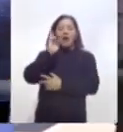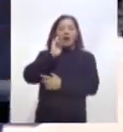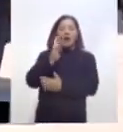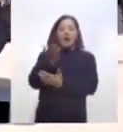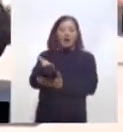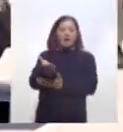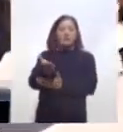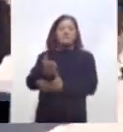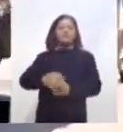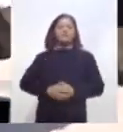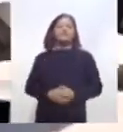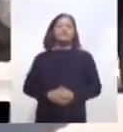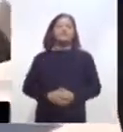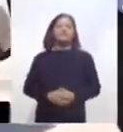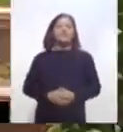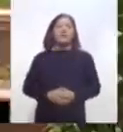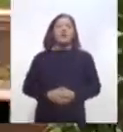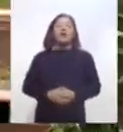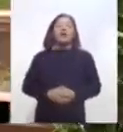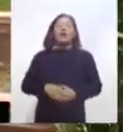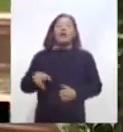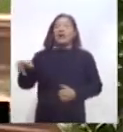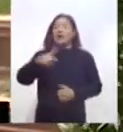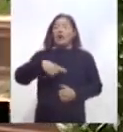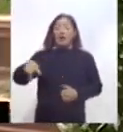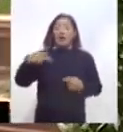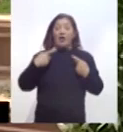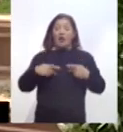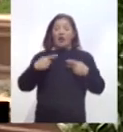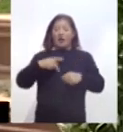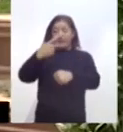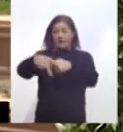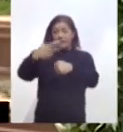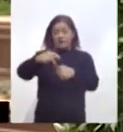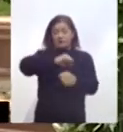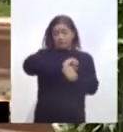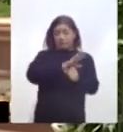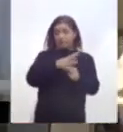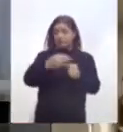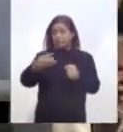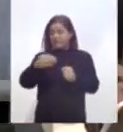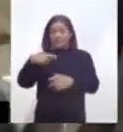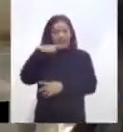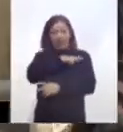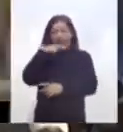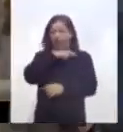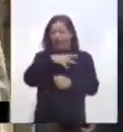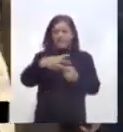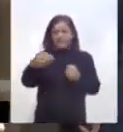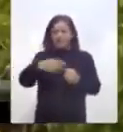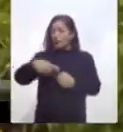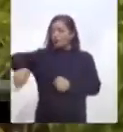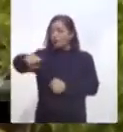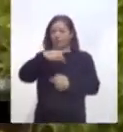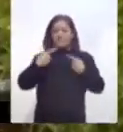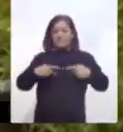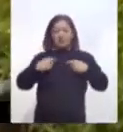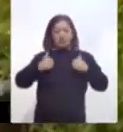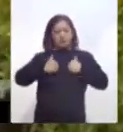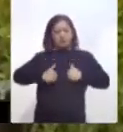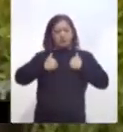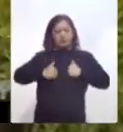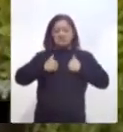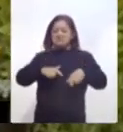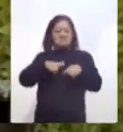A pesar del riesgo que implica el contacto directo entre personas por la rapidez del contagio del COVID-19, habitantes del municipio de